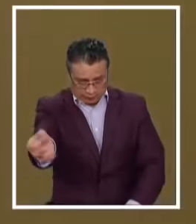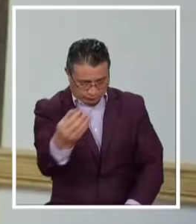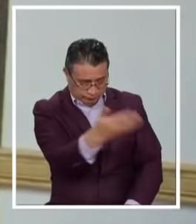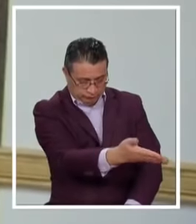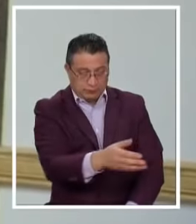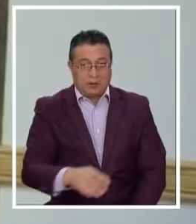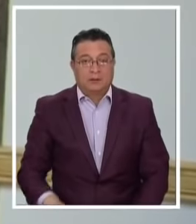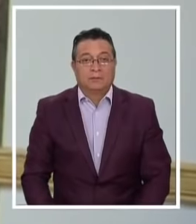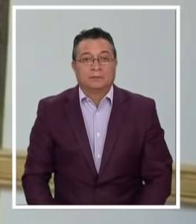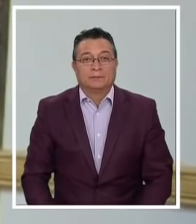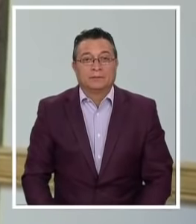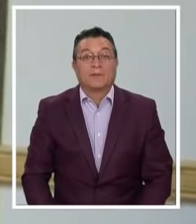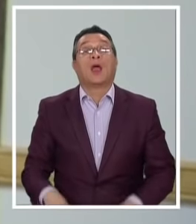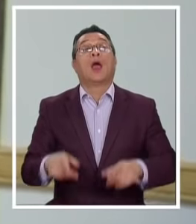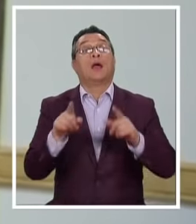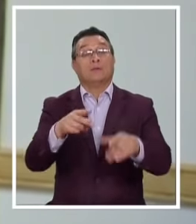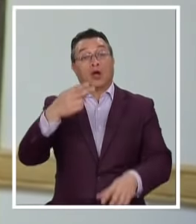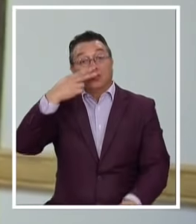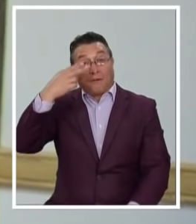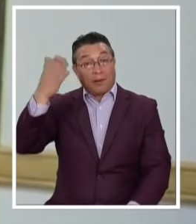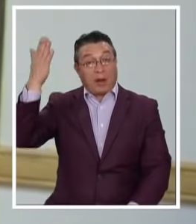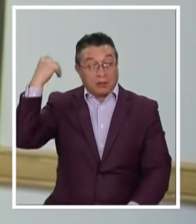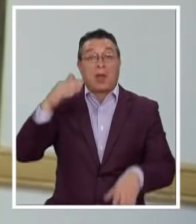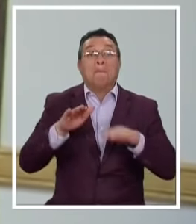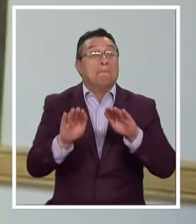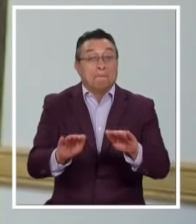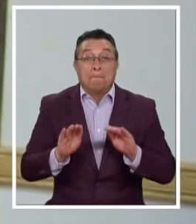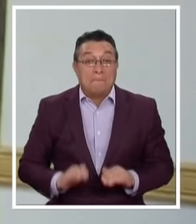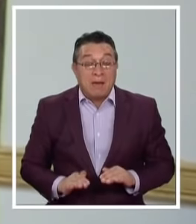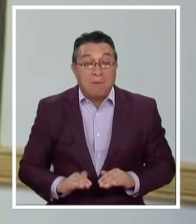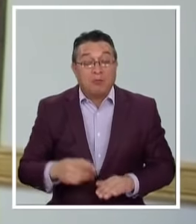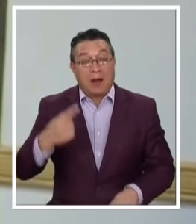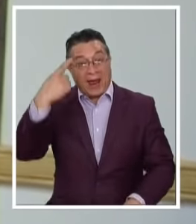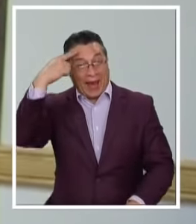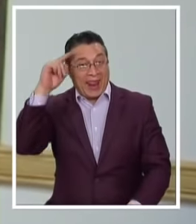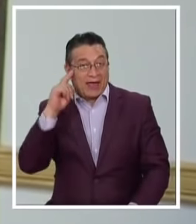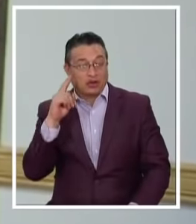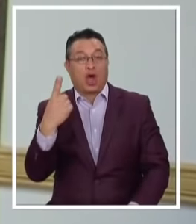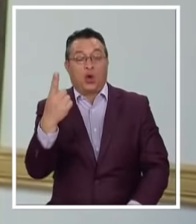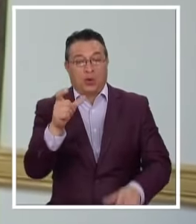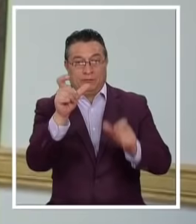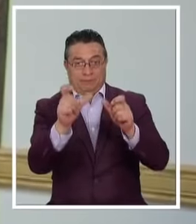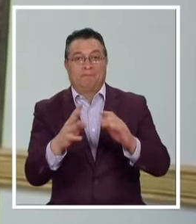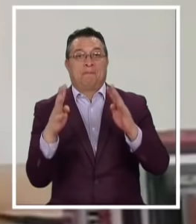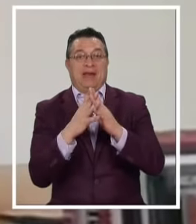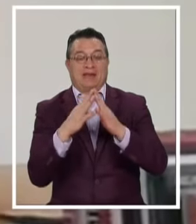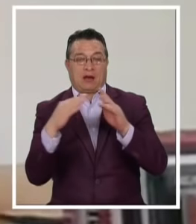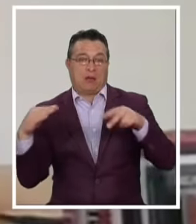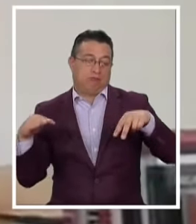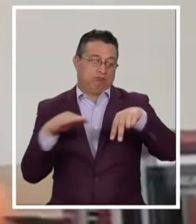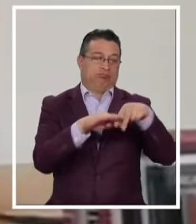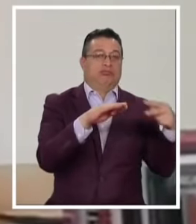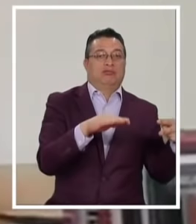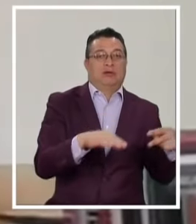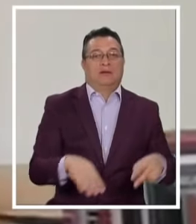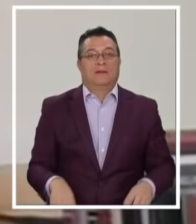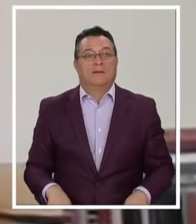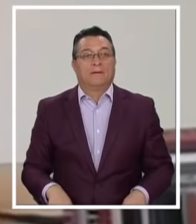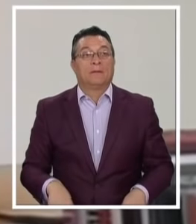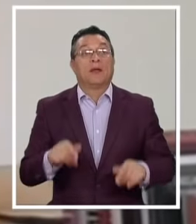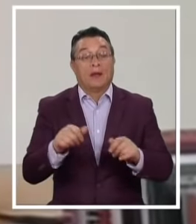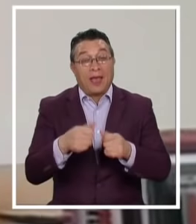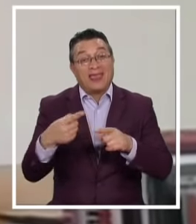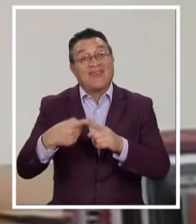En noviembre Realizó la misma Acción temeraria Lesionando A un personal Militar Distinta situación También